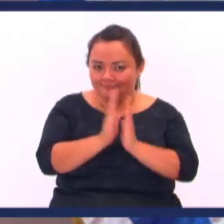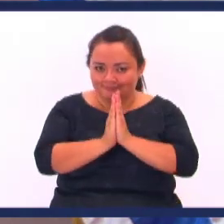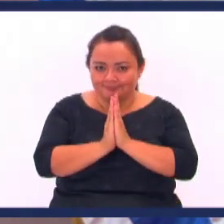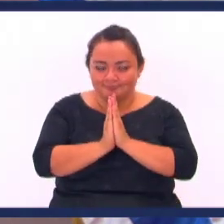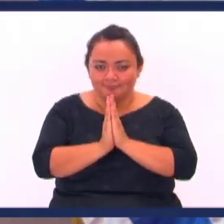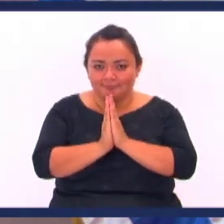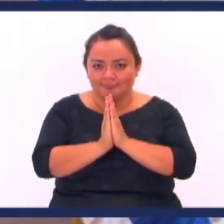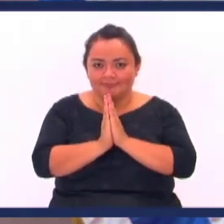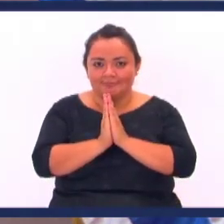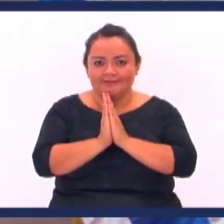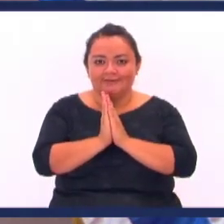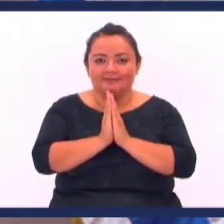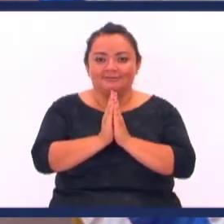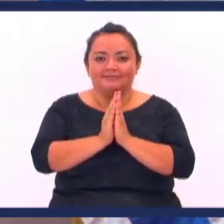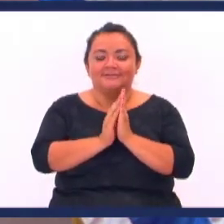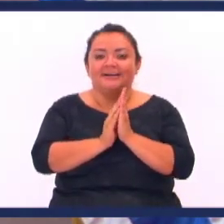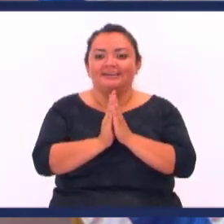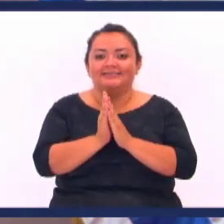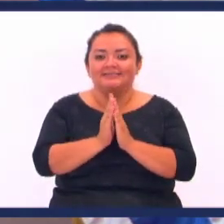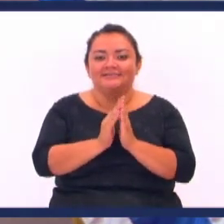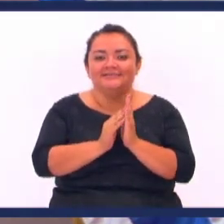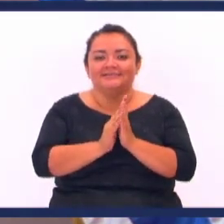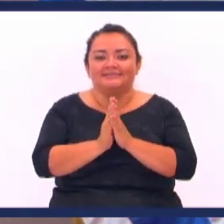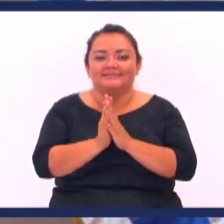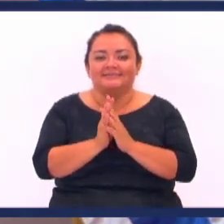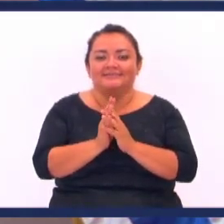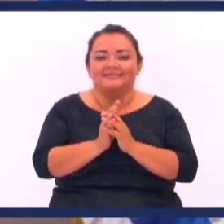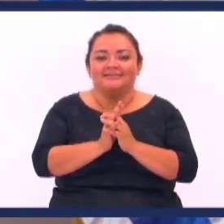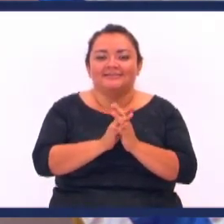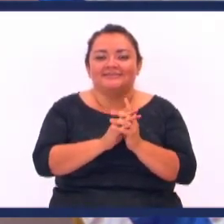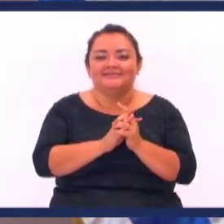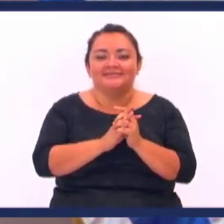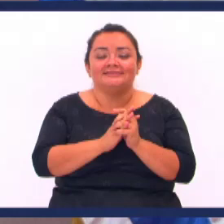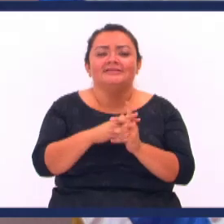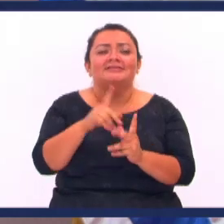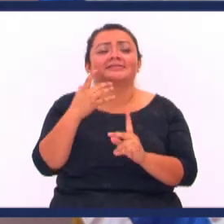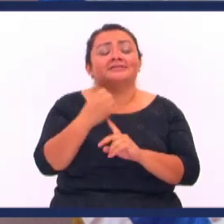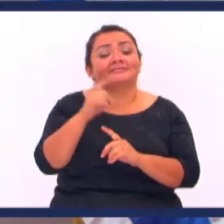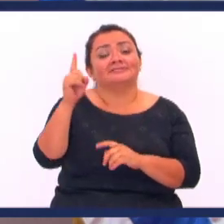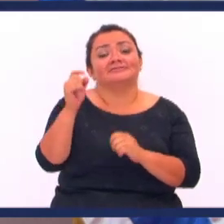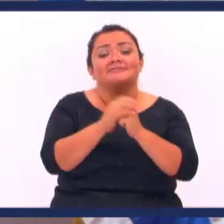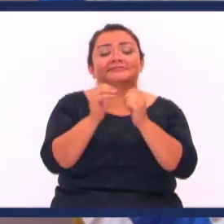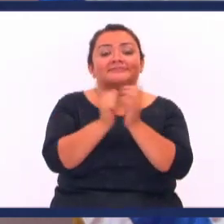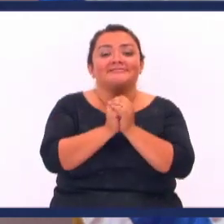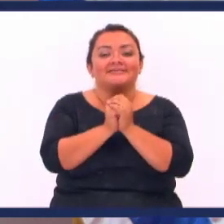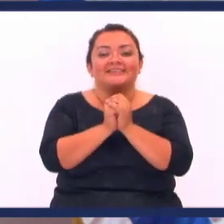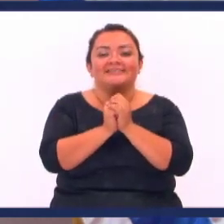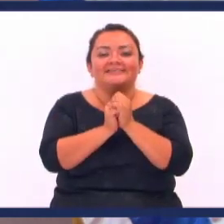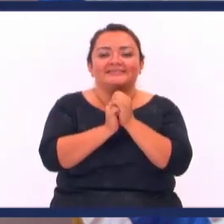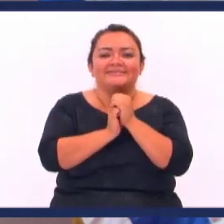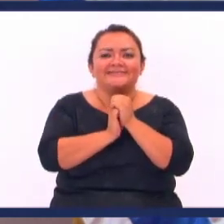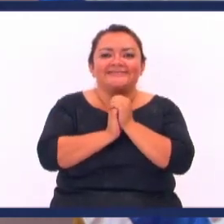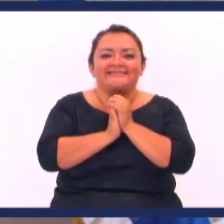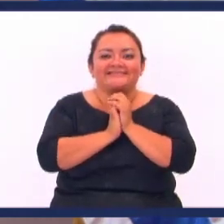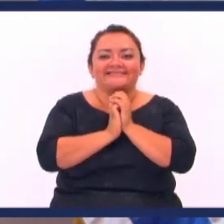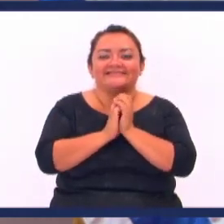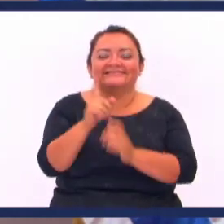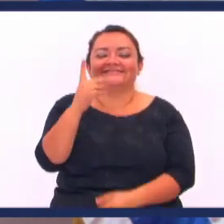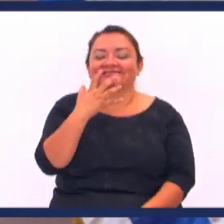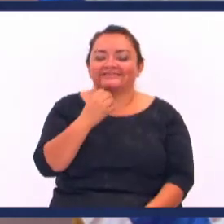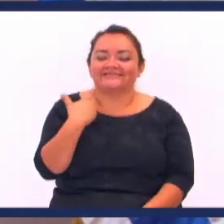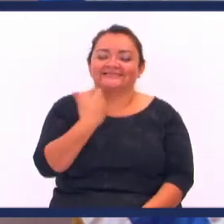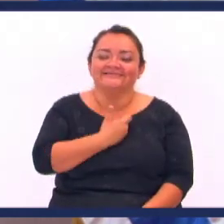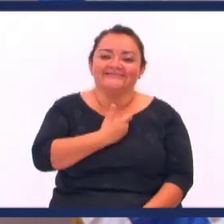Entonces por favor Ponga atención Hemos estudiado el día de hoy ¿Qué pretende Dios Con las tribulaciones? Dios pretende Que